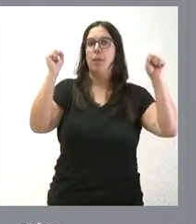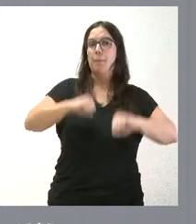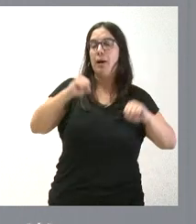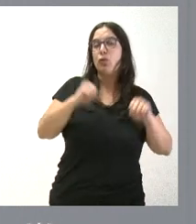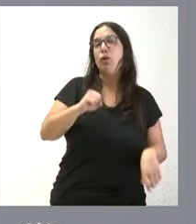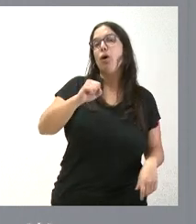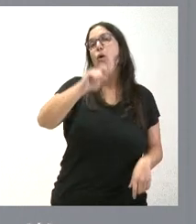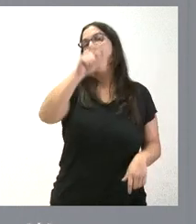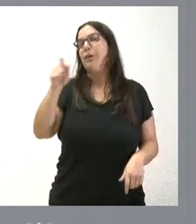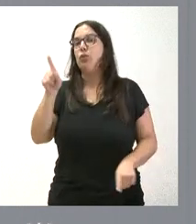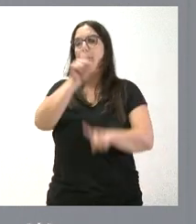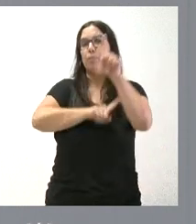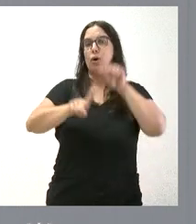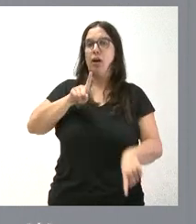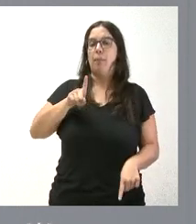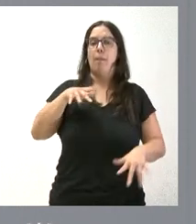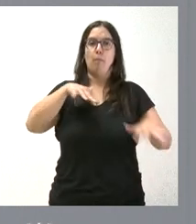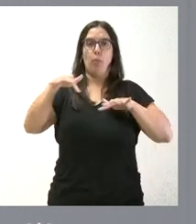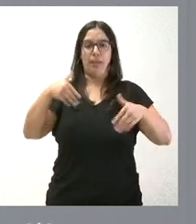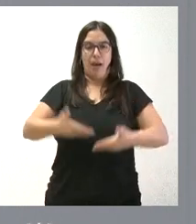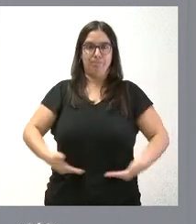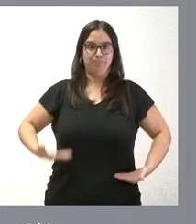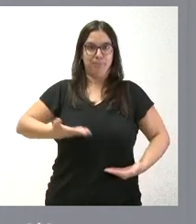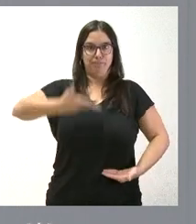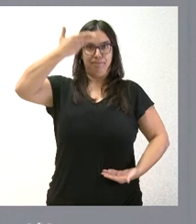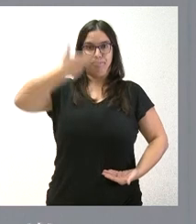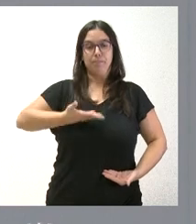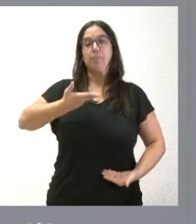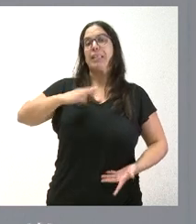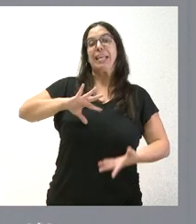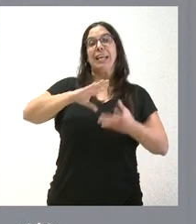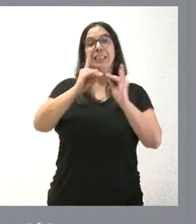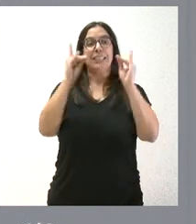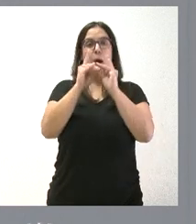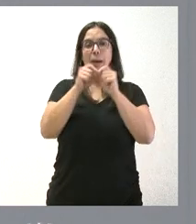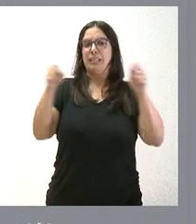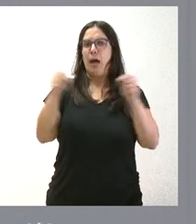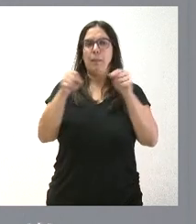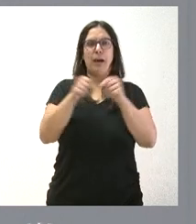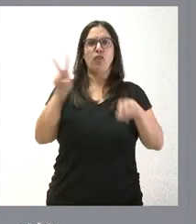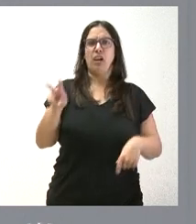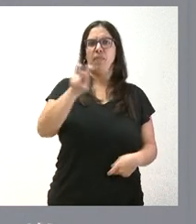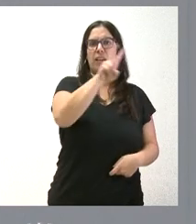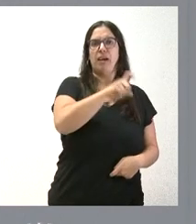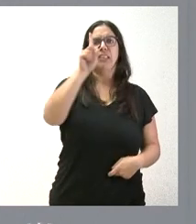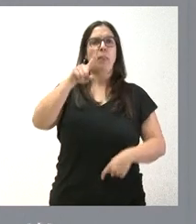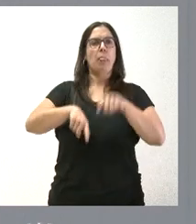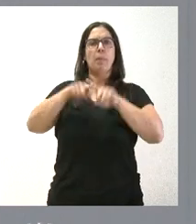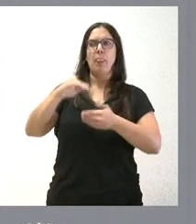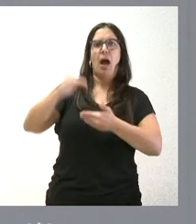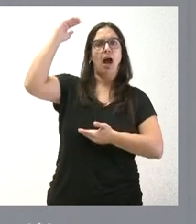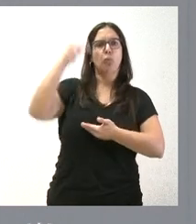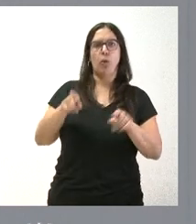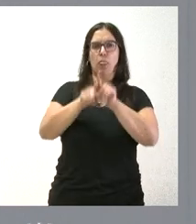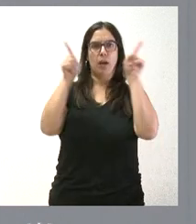baja movilidad en el tronco superior y se ajusta a cualquier tamaño de cama y a diferentes alturas corporales y puede ser manejado